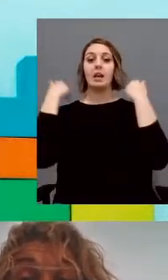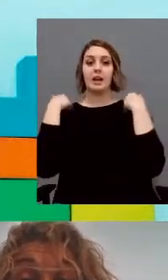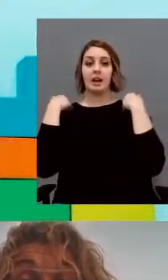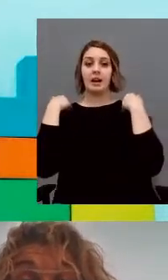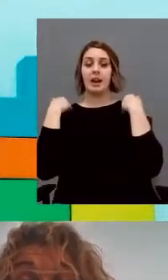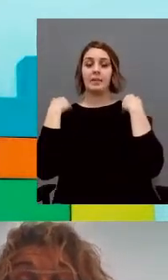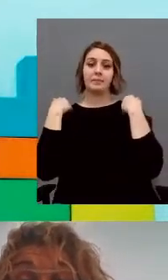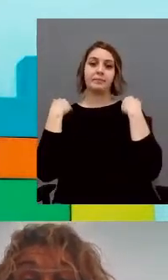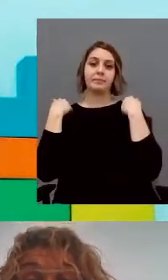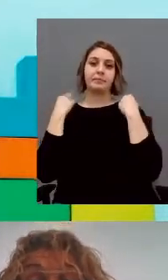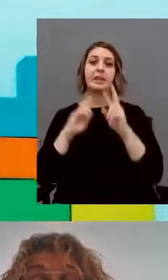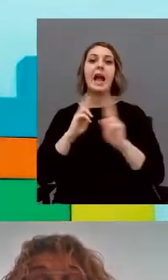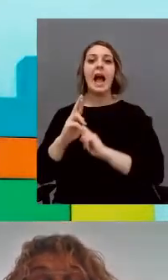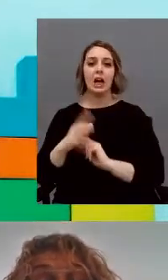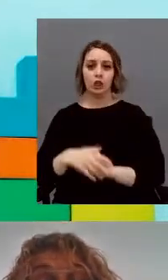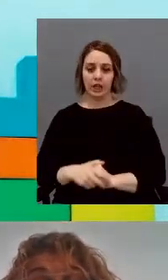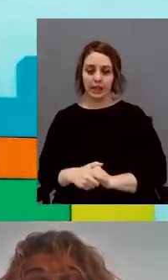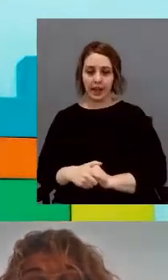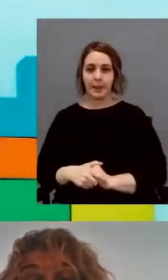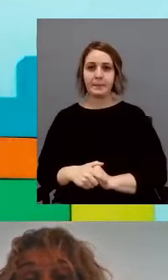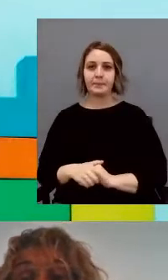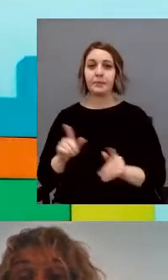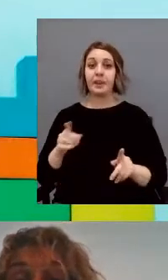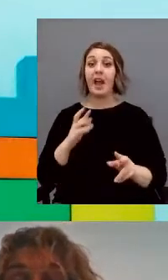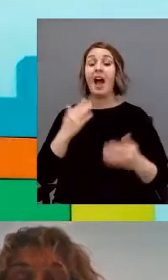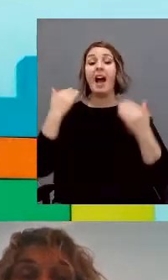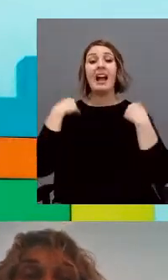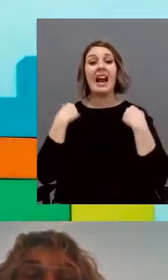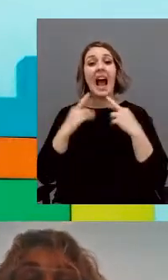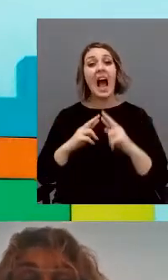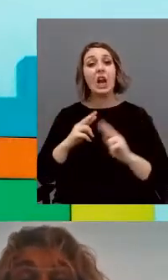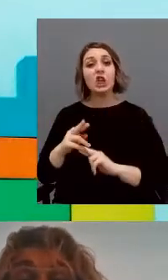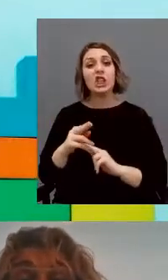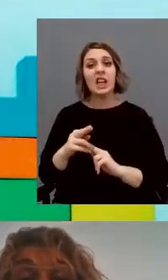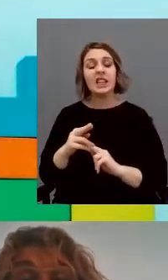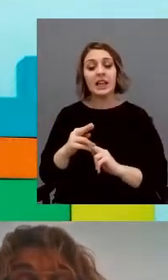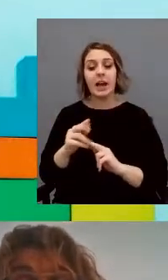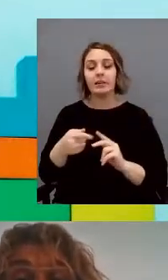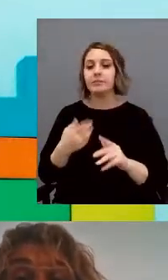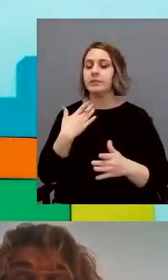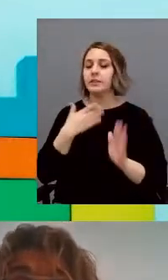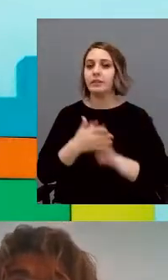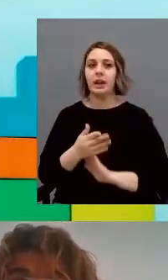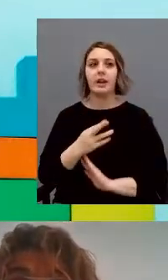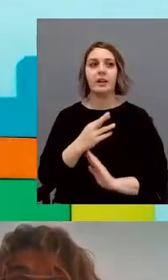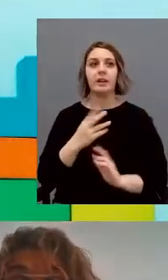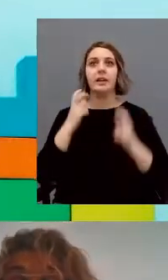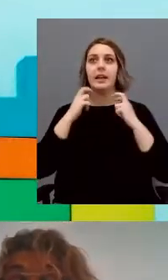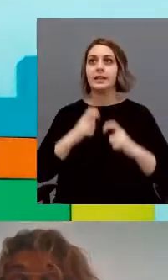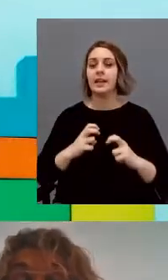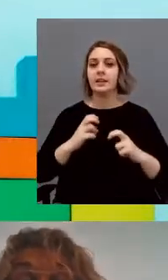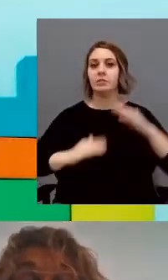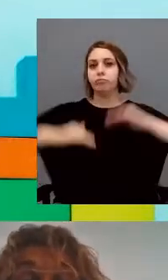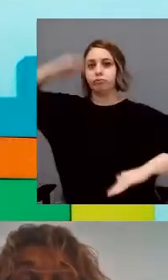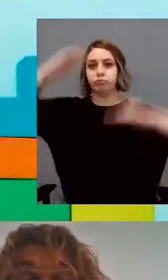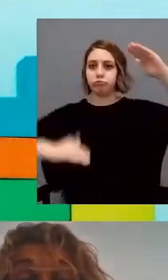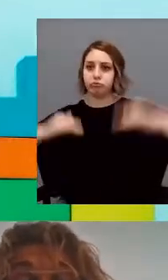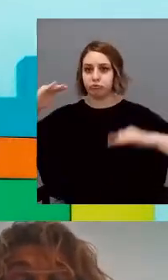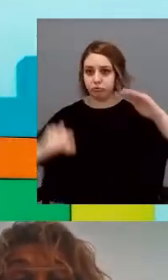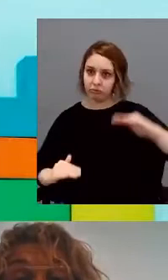alostática. Entonces, la carga alostática es una respuesta constante de estrés desregulada.